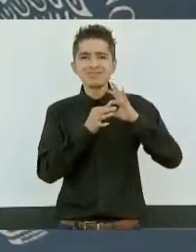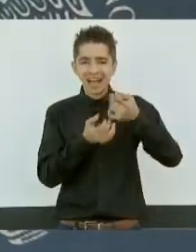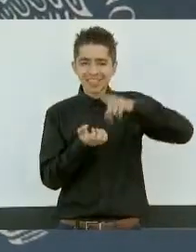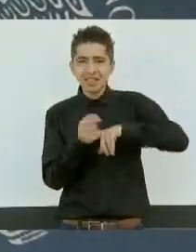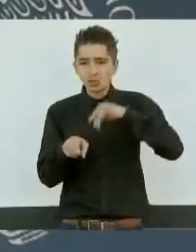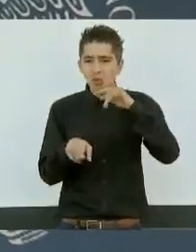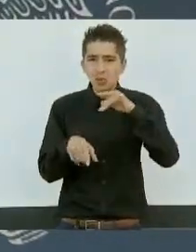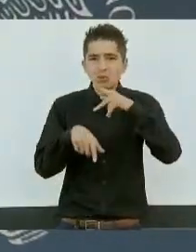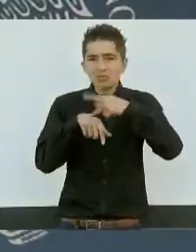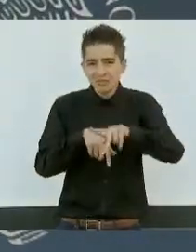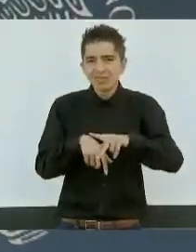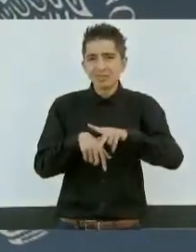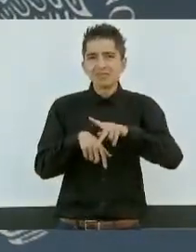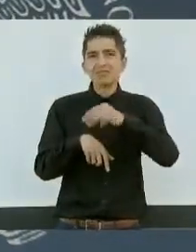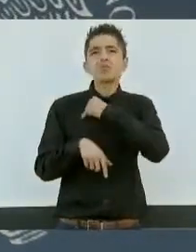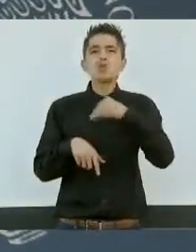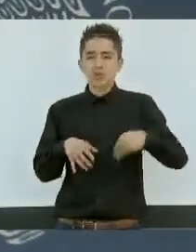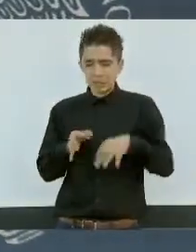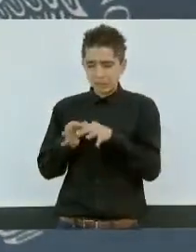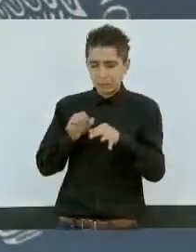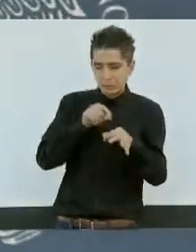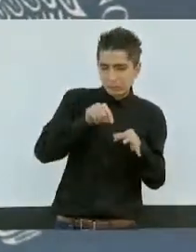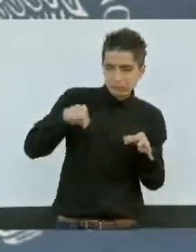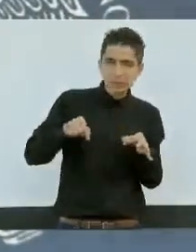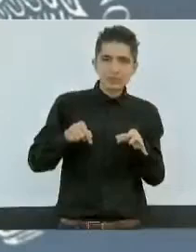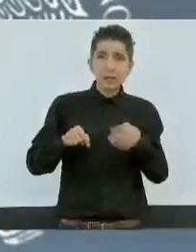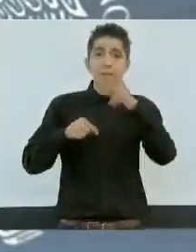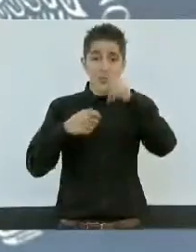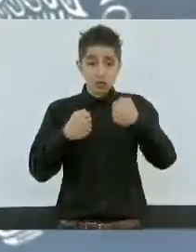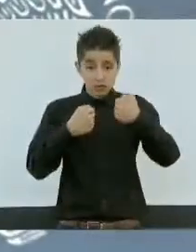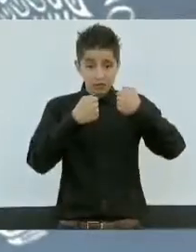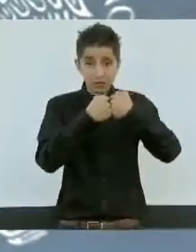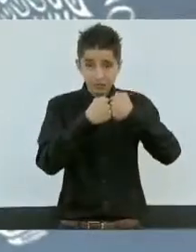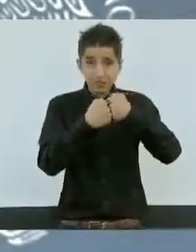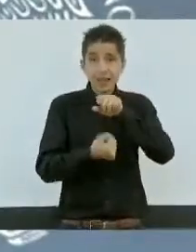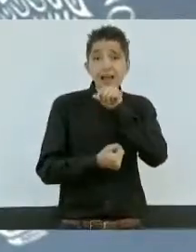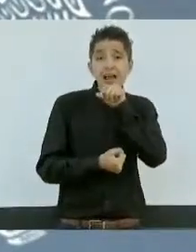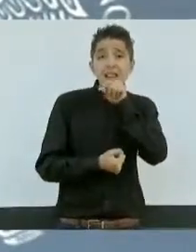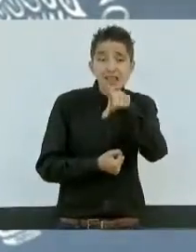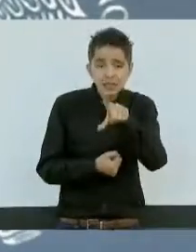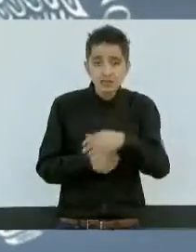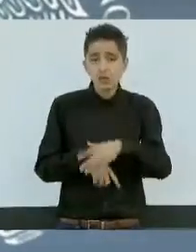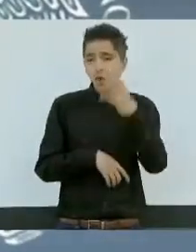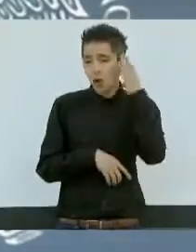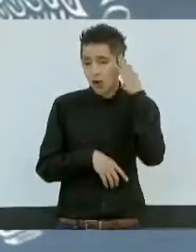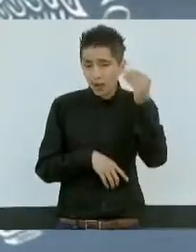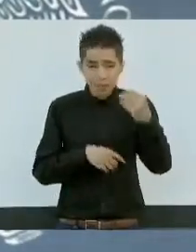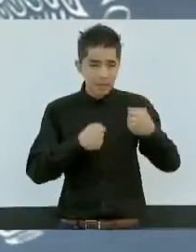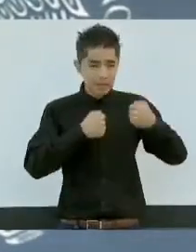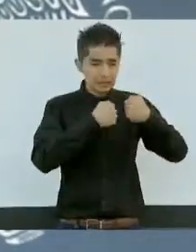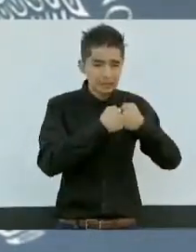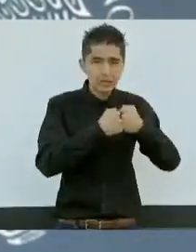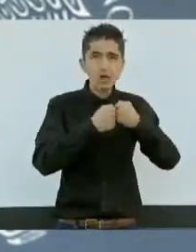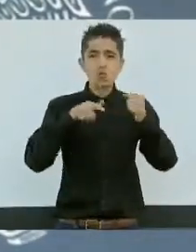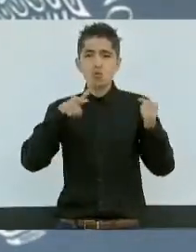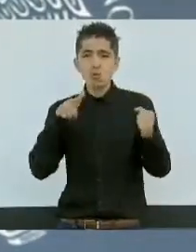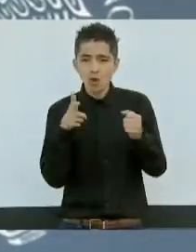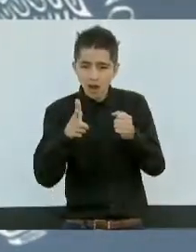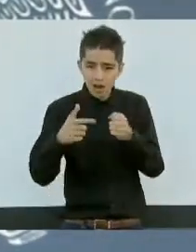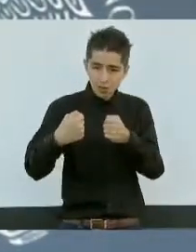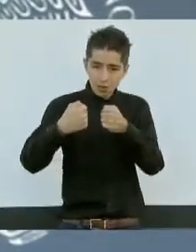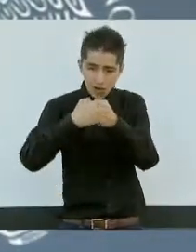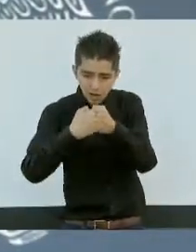en nuestros municipios. Nuestra frontera con Jalisco, con Colima, con Guanajuato,